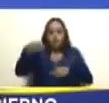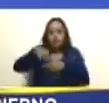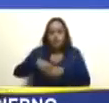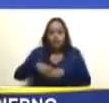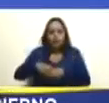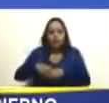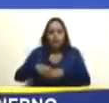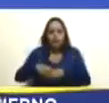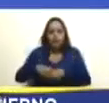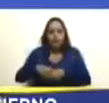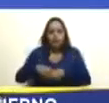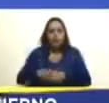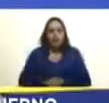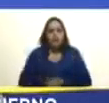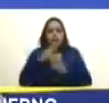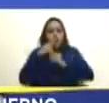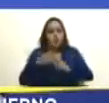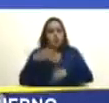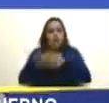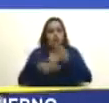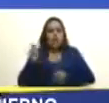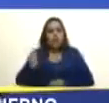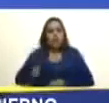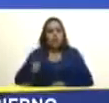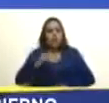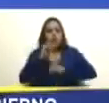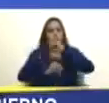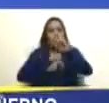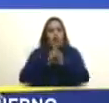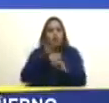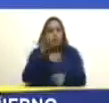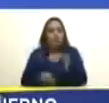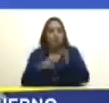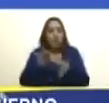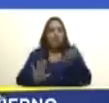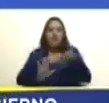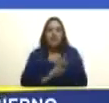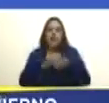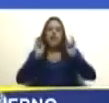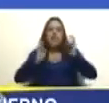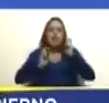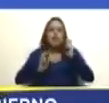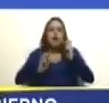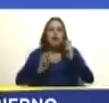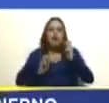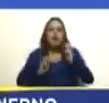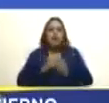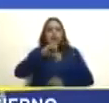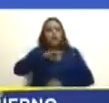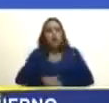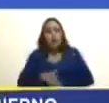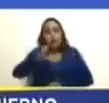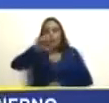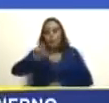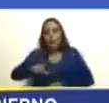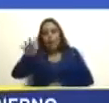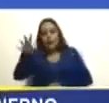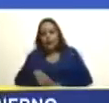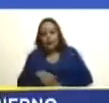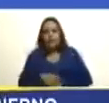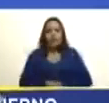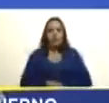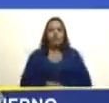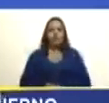competencia de la corte internacional de justicia sobre la controversia histórica de la Guayana esequiva